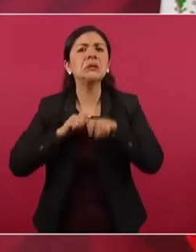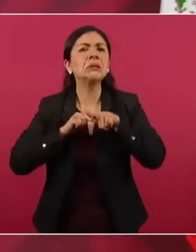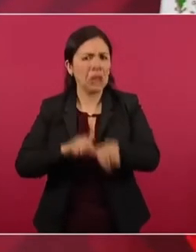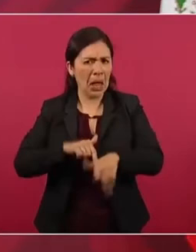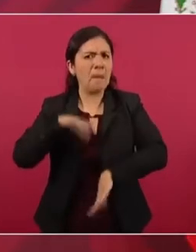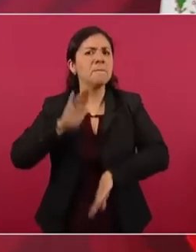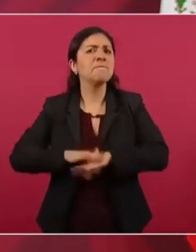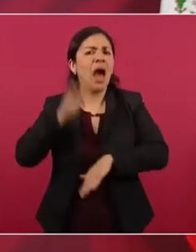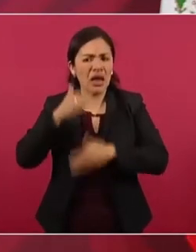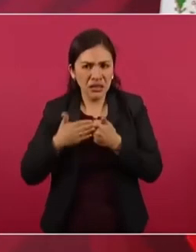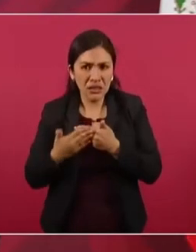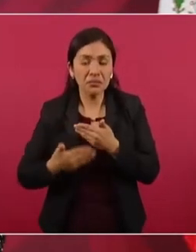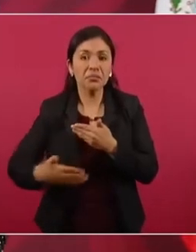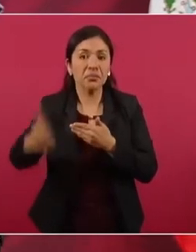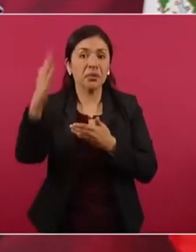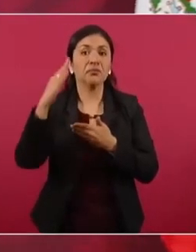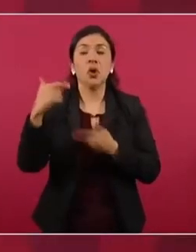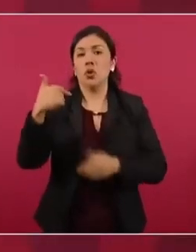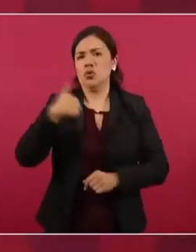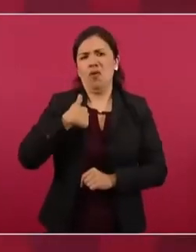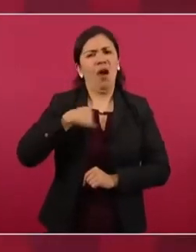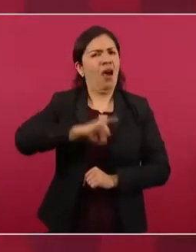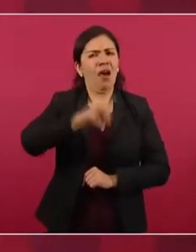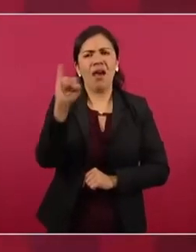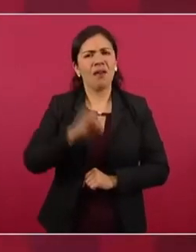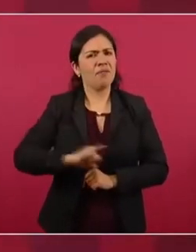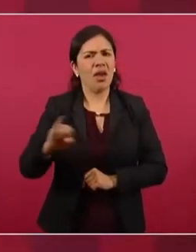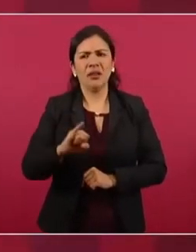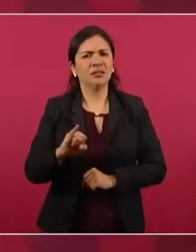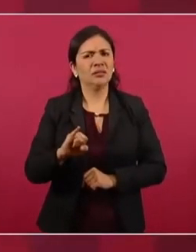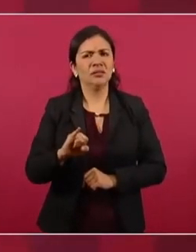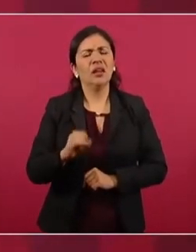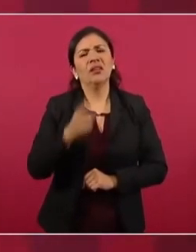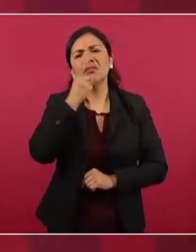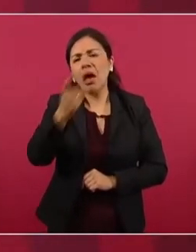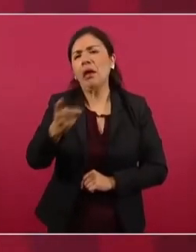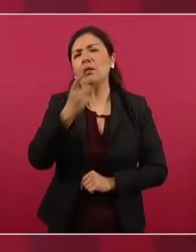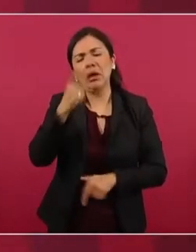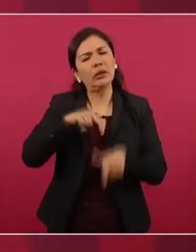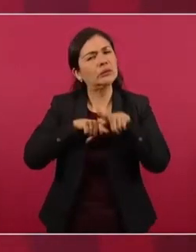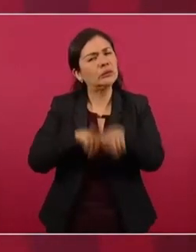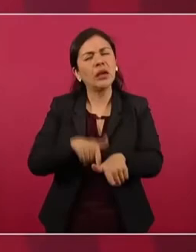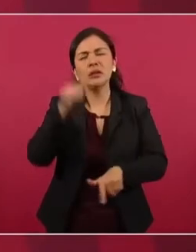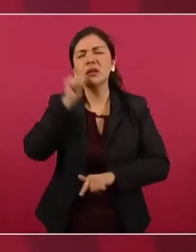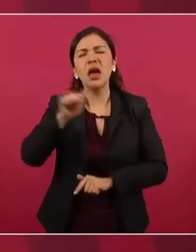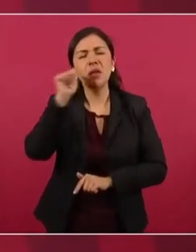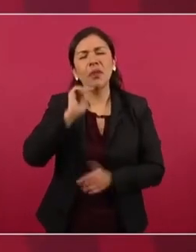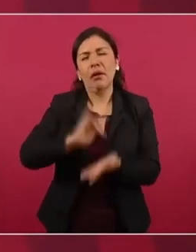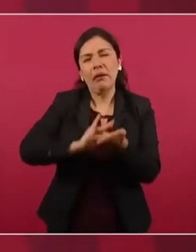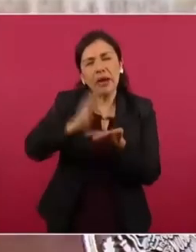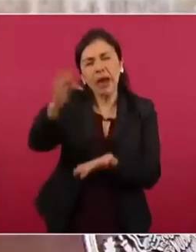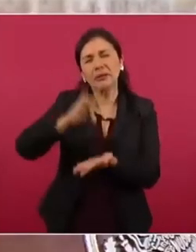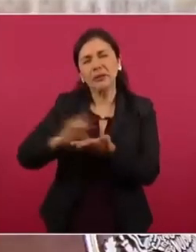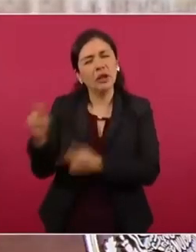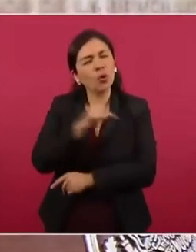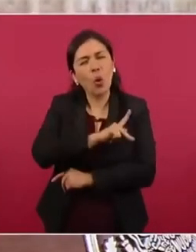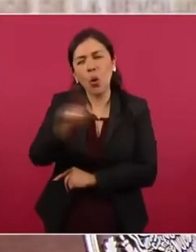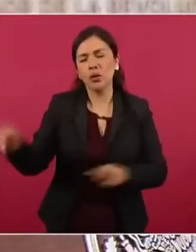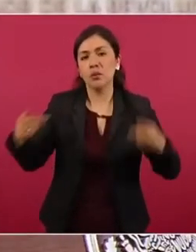nunca voy a dejar de agradecerle al pueblo